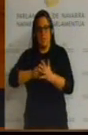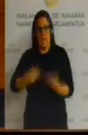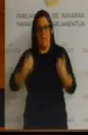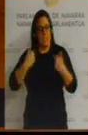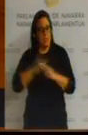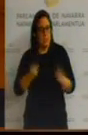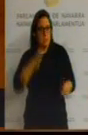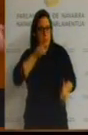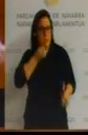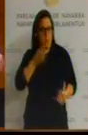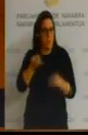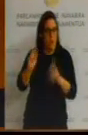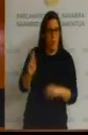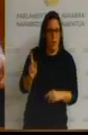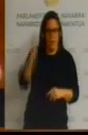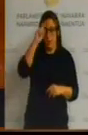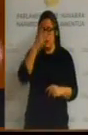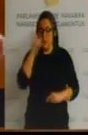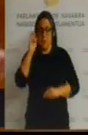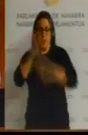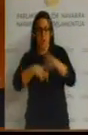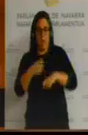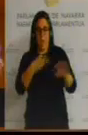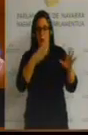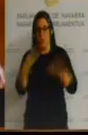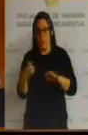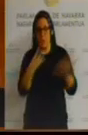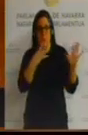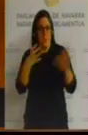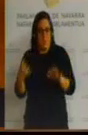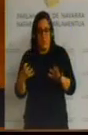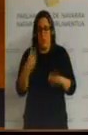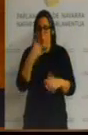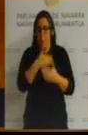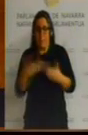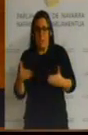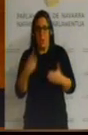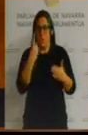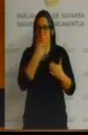si plantearán una reforma de 800.000 900.000 o un millón o un millón 200.000 euros